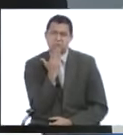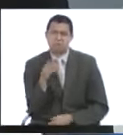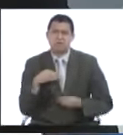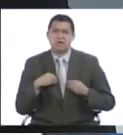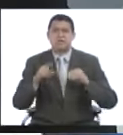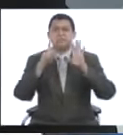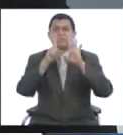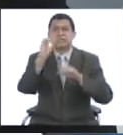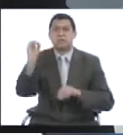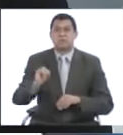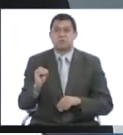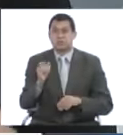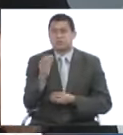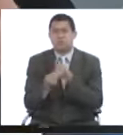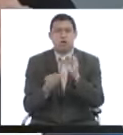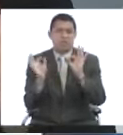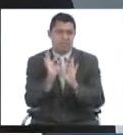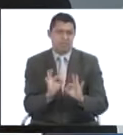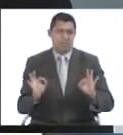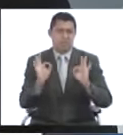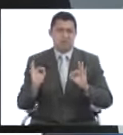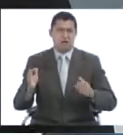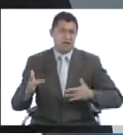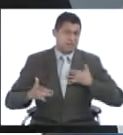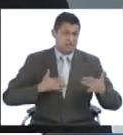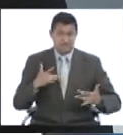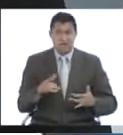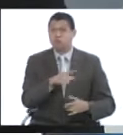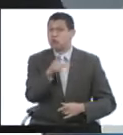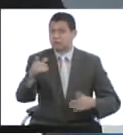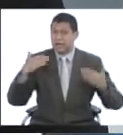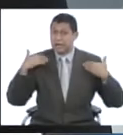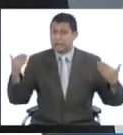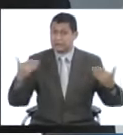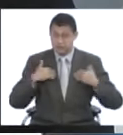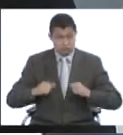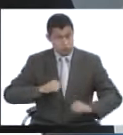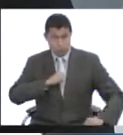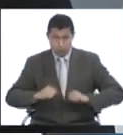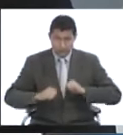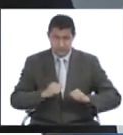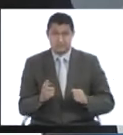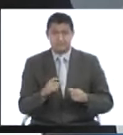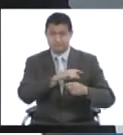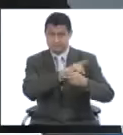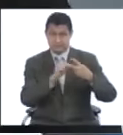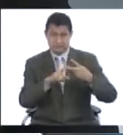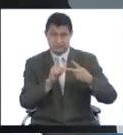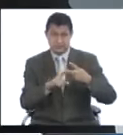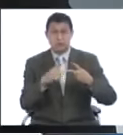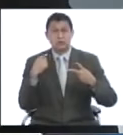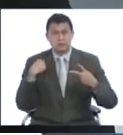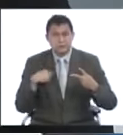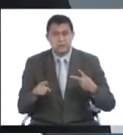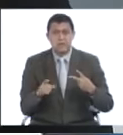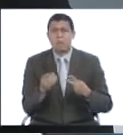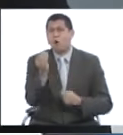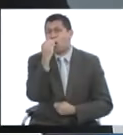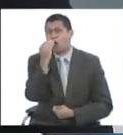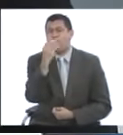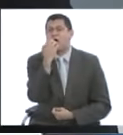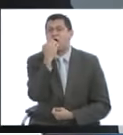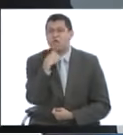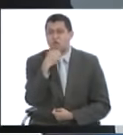un 60% de las personas pueden ser inactivas. Entonces, hay que hacer ejercicios, hay que moverse. En segundo lugar, tenemos que comer